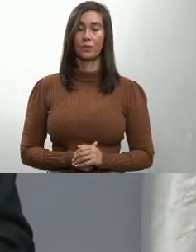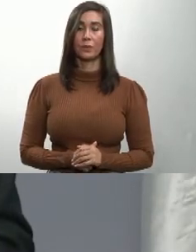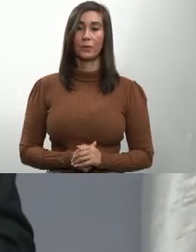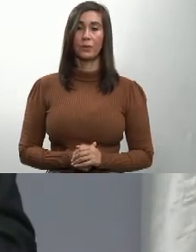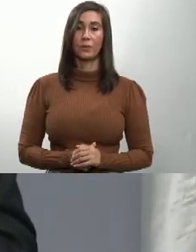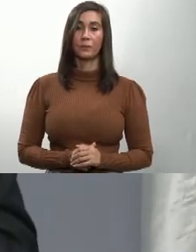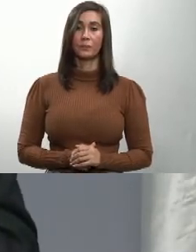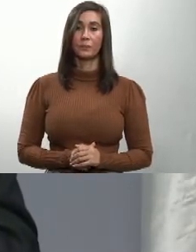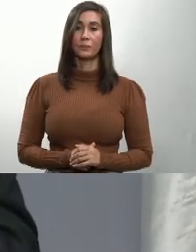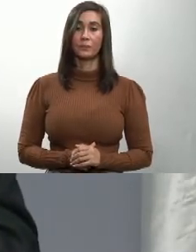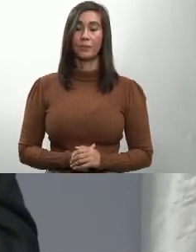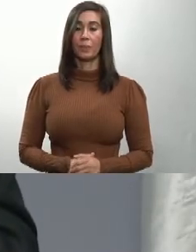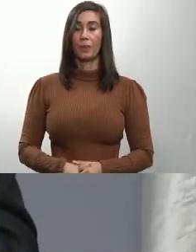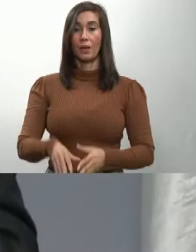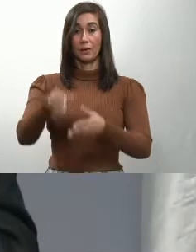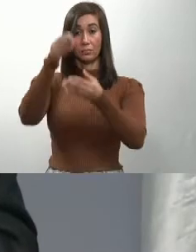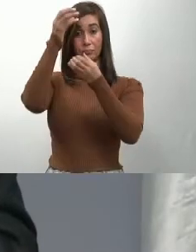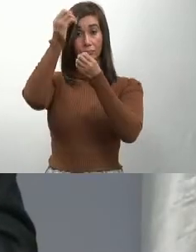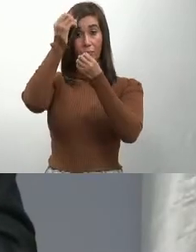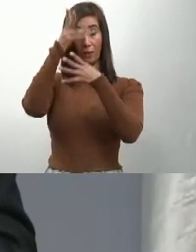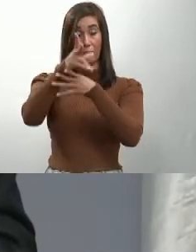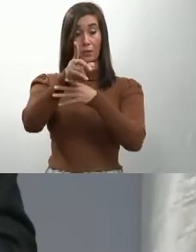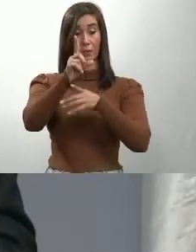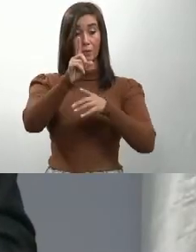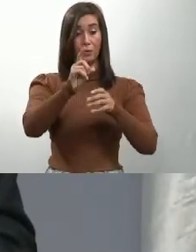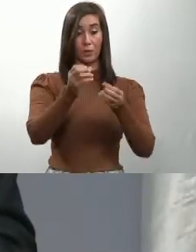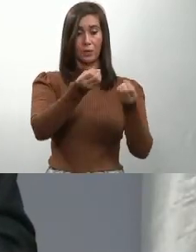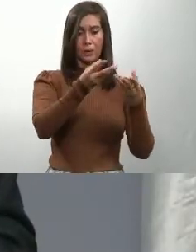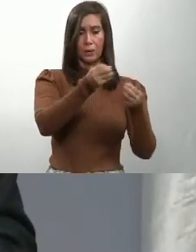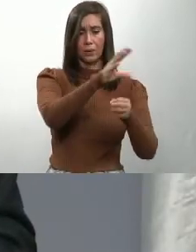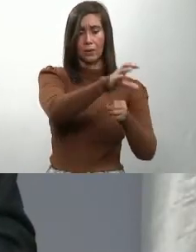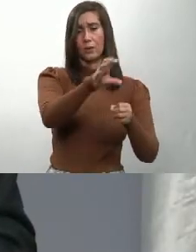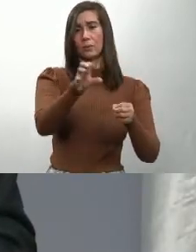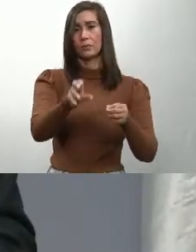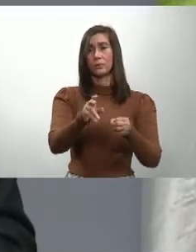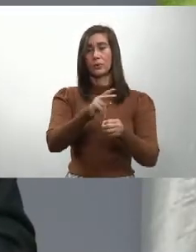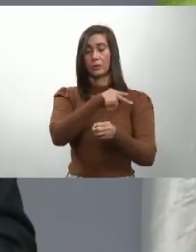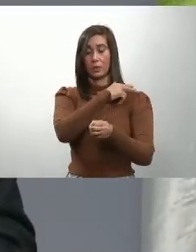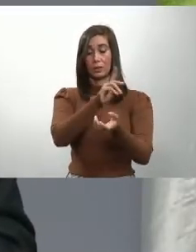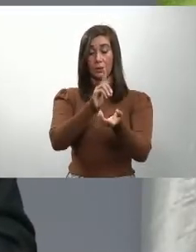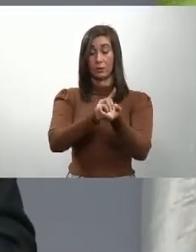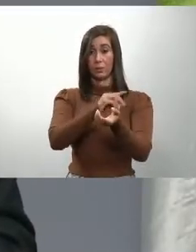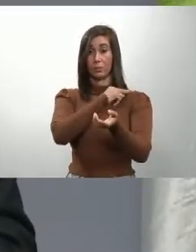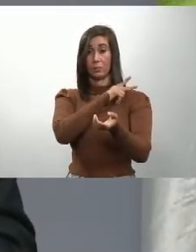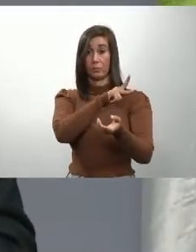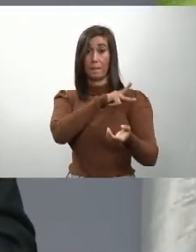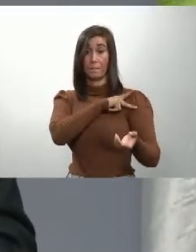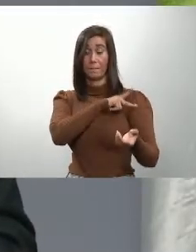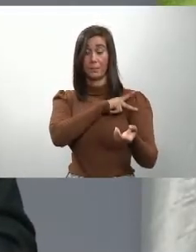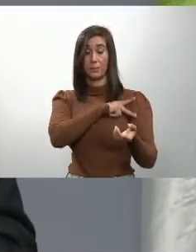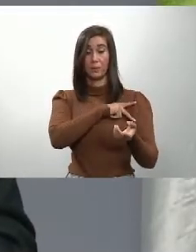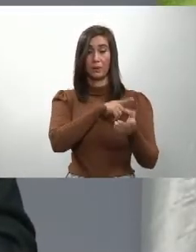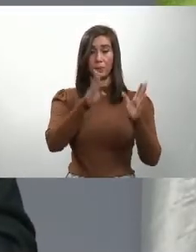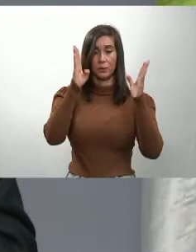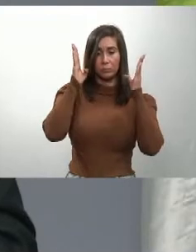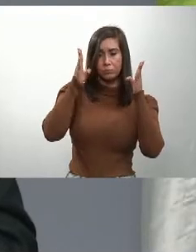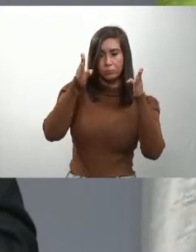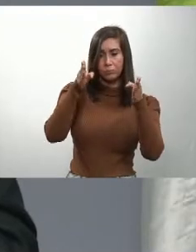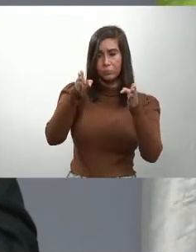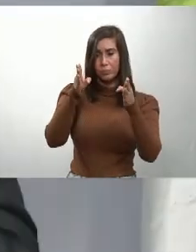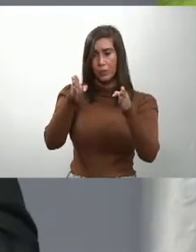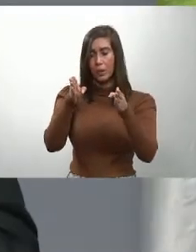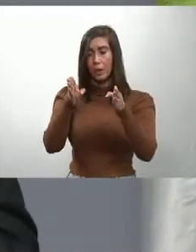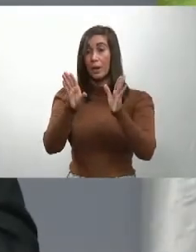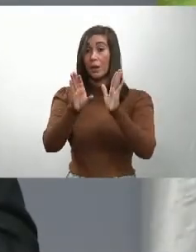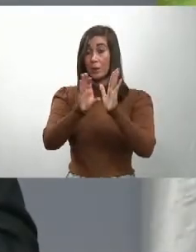que muchas clínicas están en vista de la demanda que se está produciendo, como